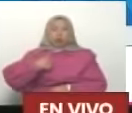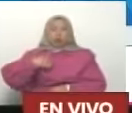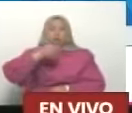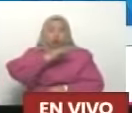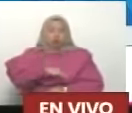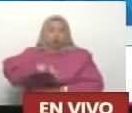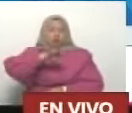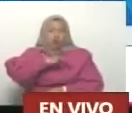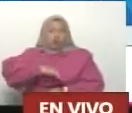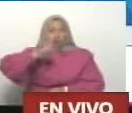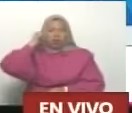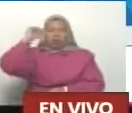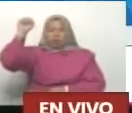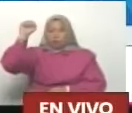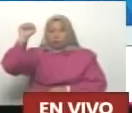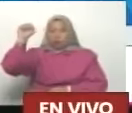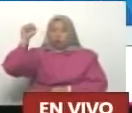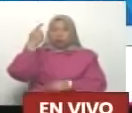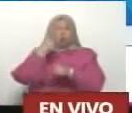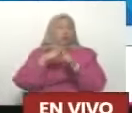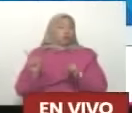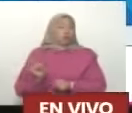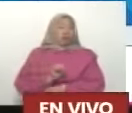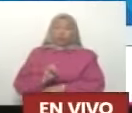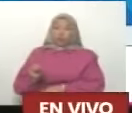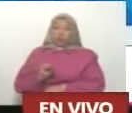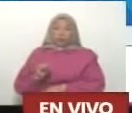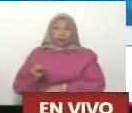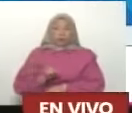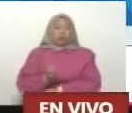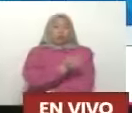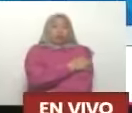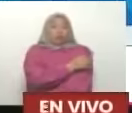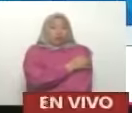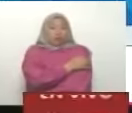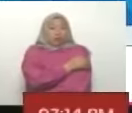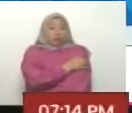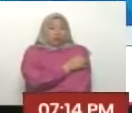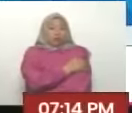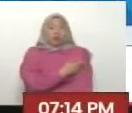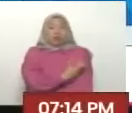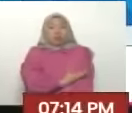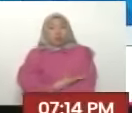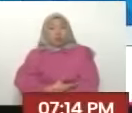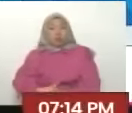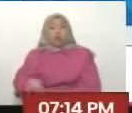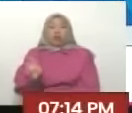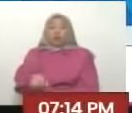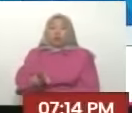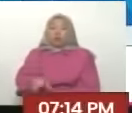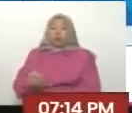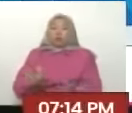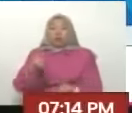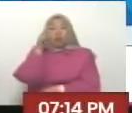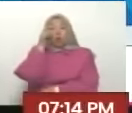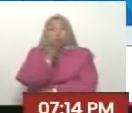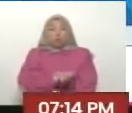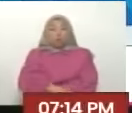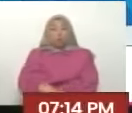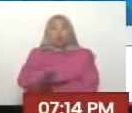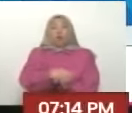centro izquierda no es de los pelucones es de los apellidos es de los multimillonarios jamás van a querer al pueblo